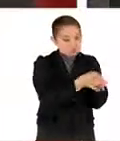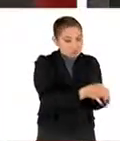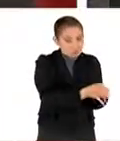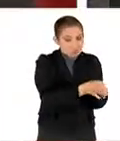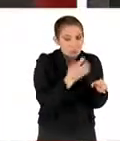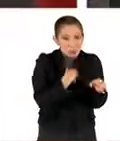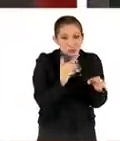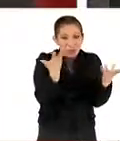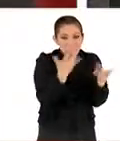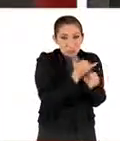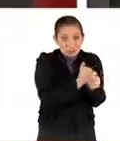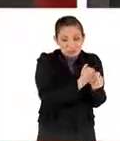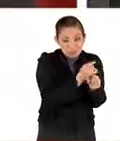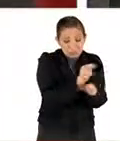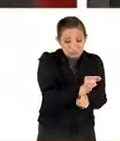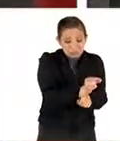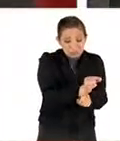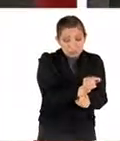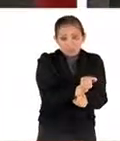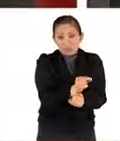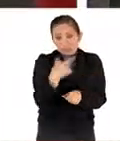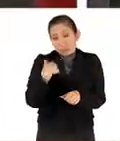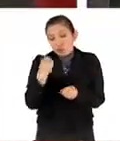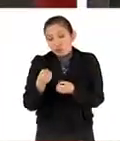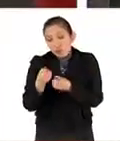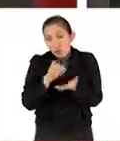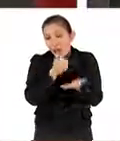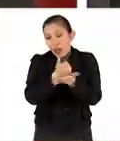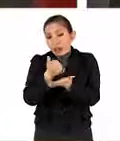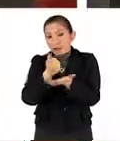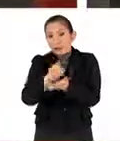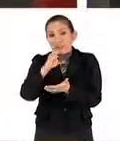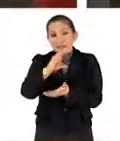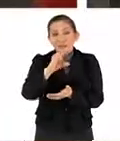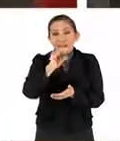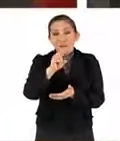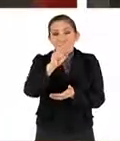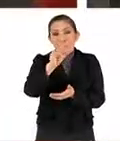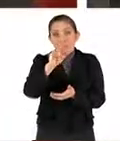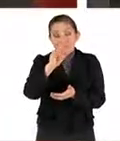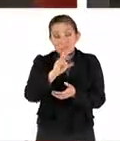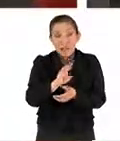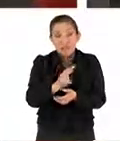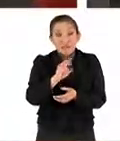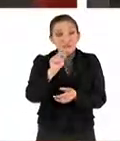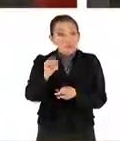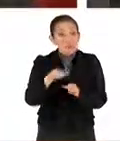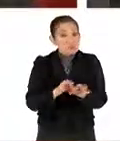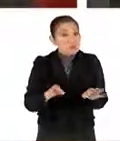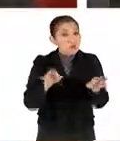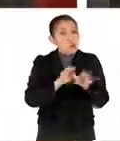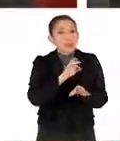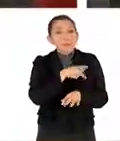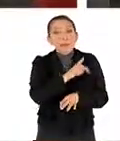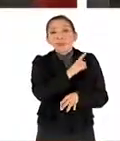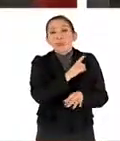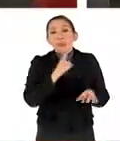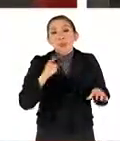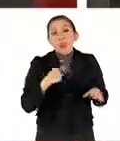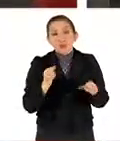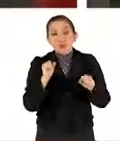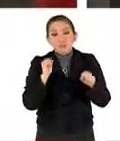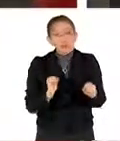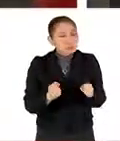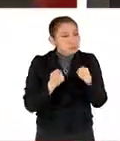y en este sentido yo creo que la contribución que hace el CINVESTAB es importante, pero debemos de potenciarla